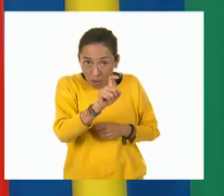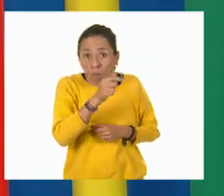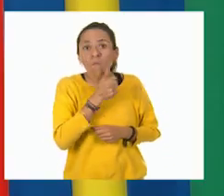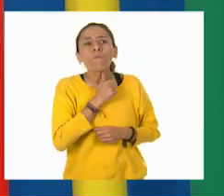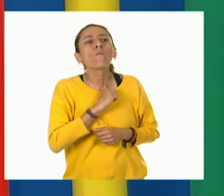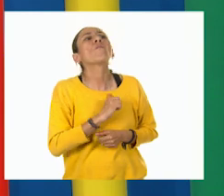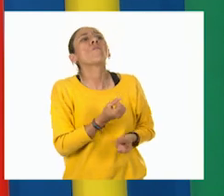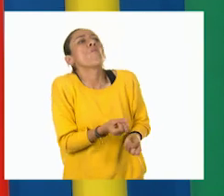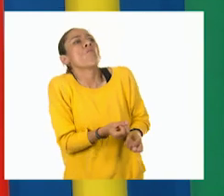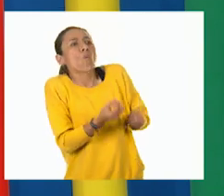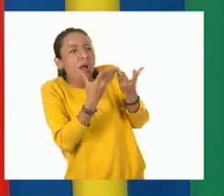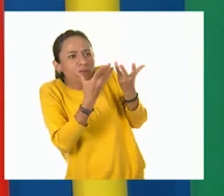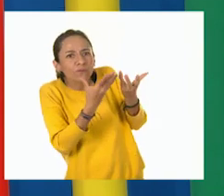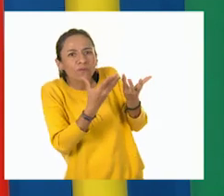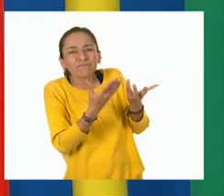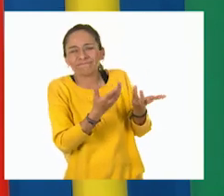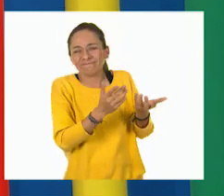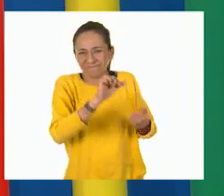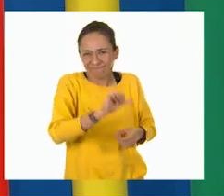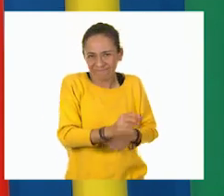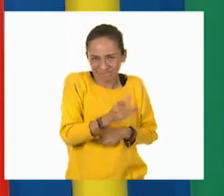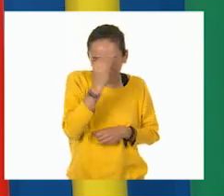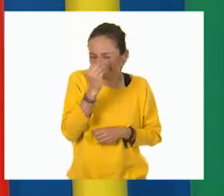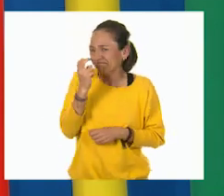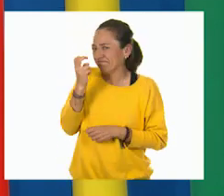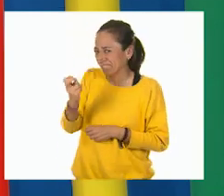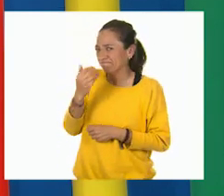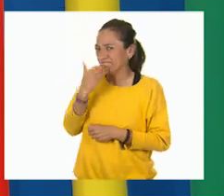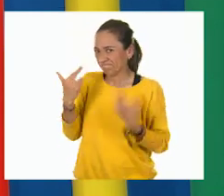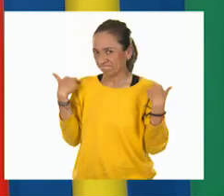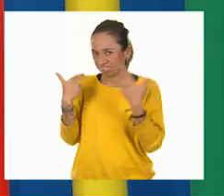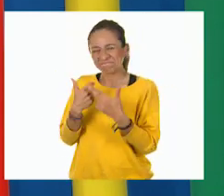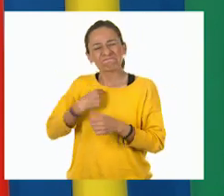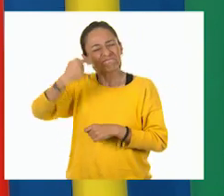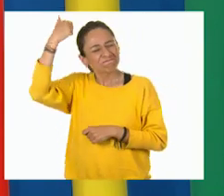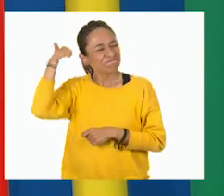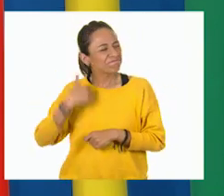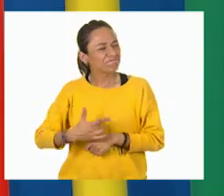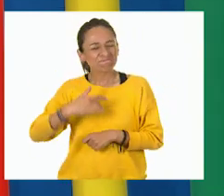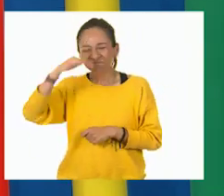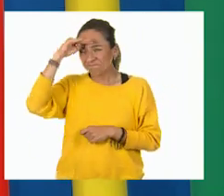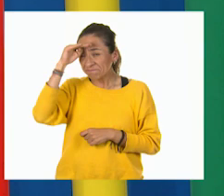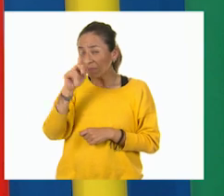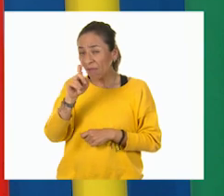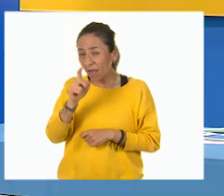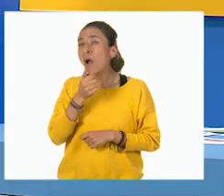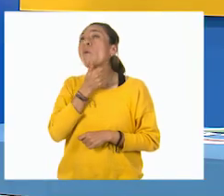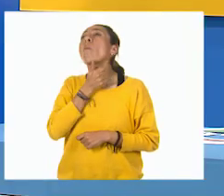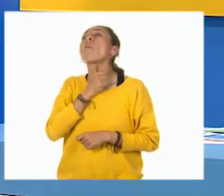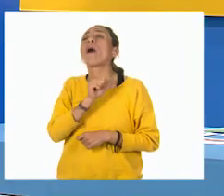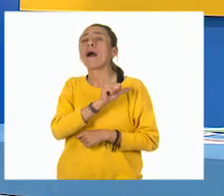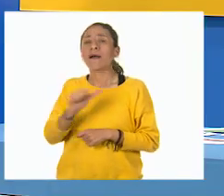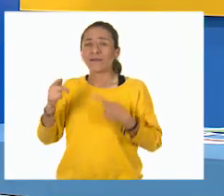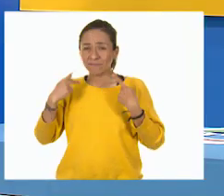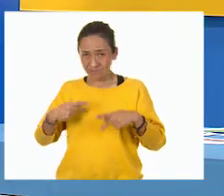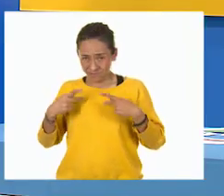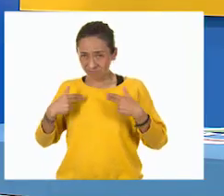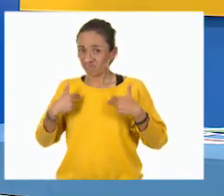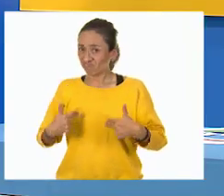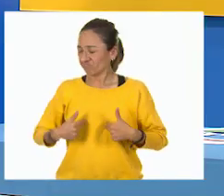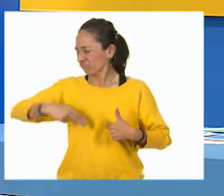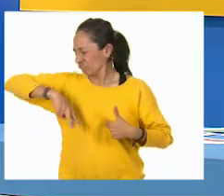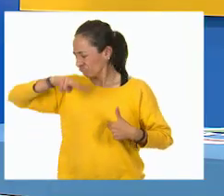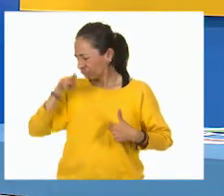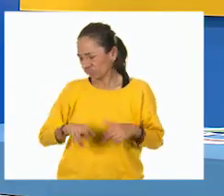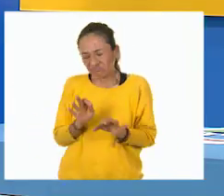¡Excelente, maestro! Yo siempre he considerado que el agua es muy importante para los seres humanos. Y no únicamente para los seres